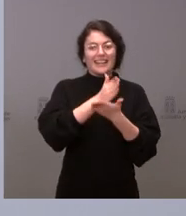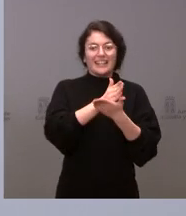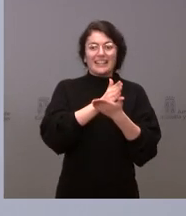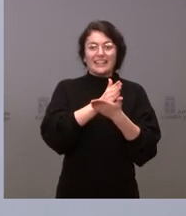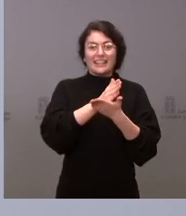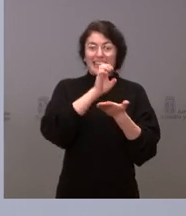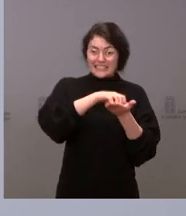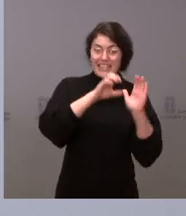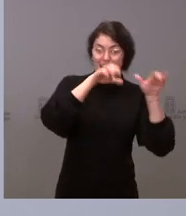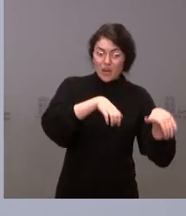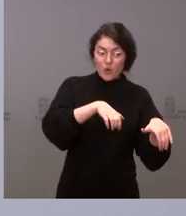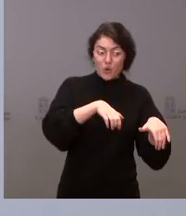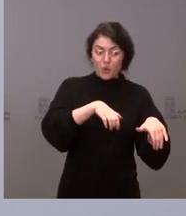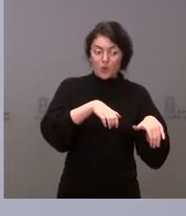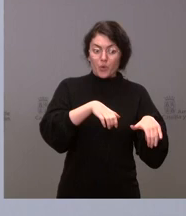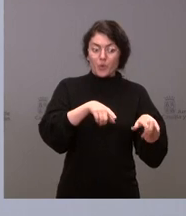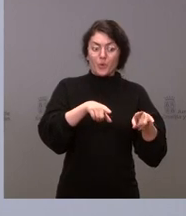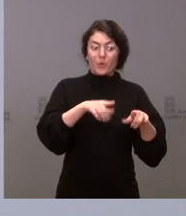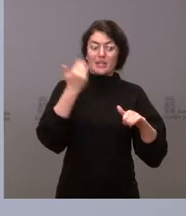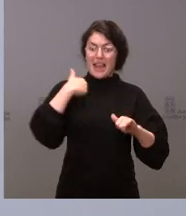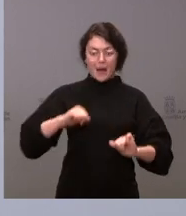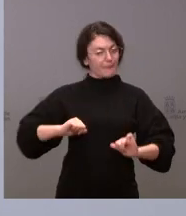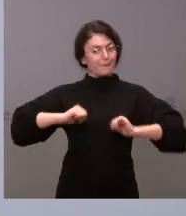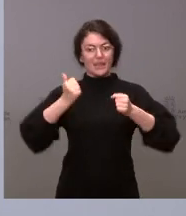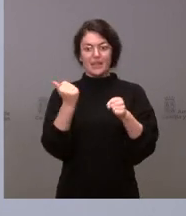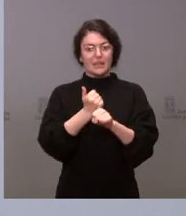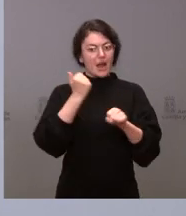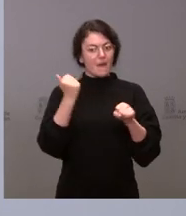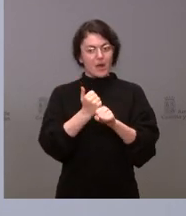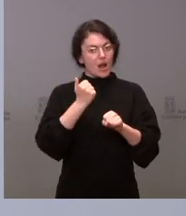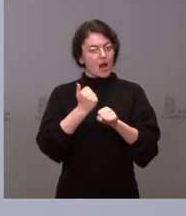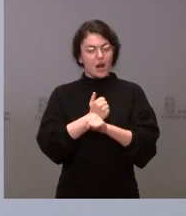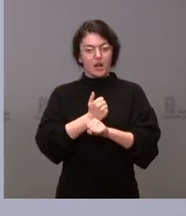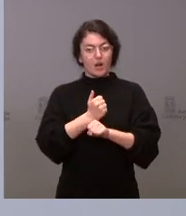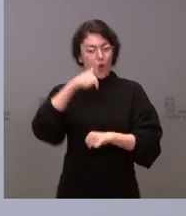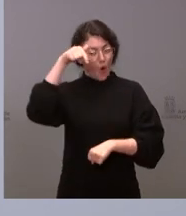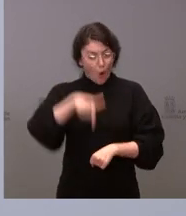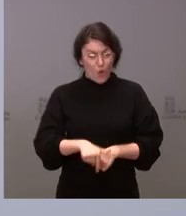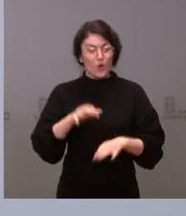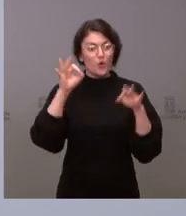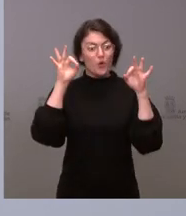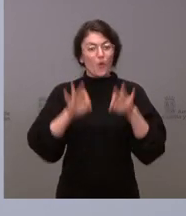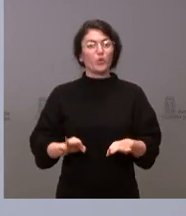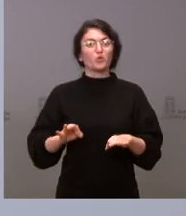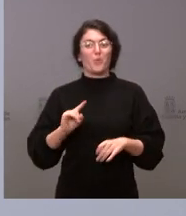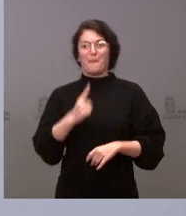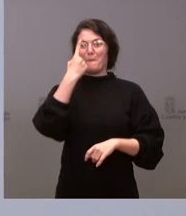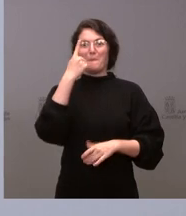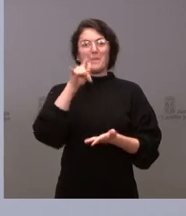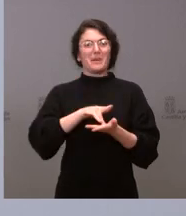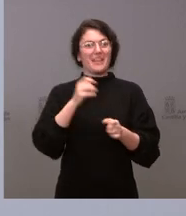momentos que está en plena operatividad, que hoy mismo en el primer día de trabajo estamos respondiendo